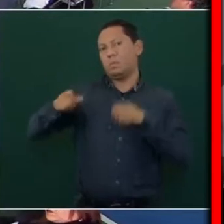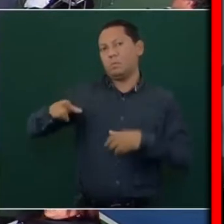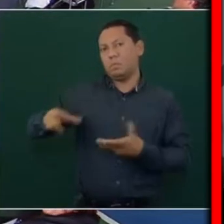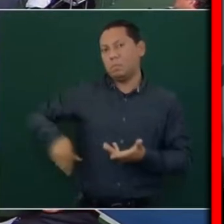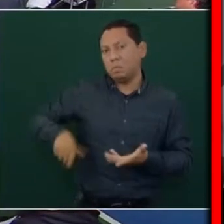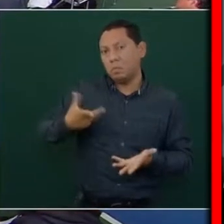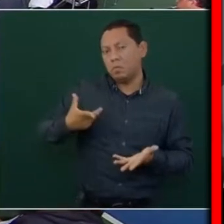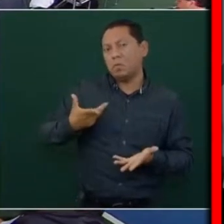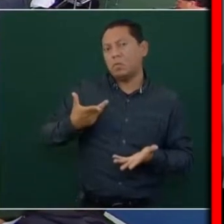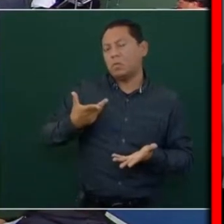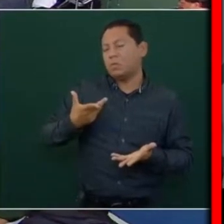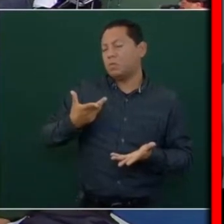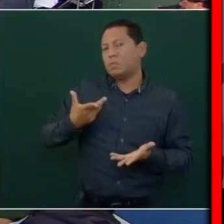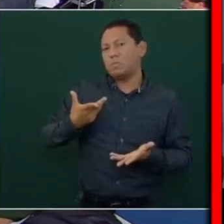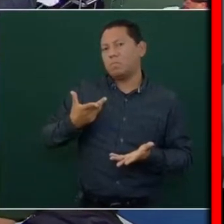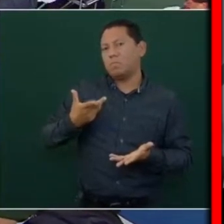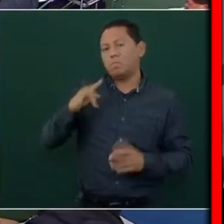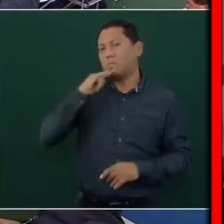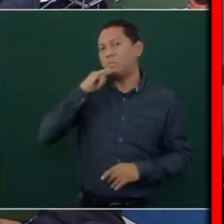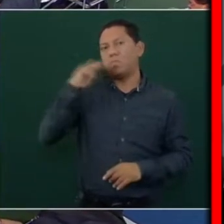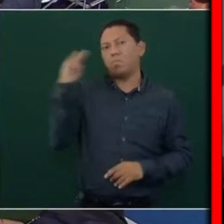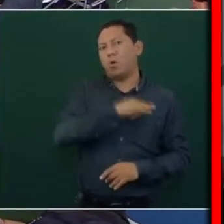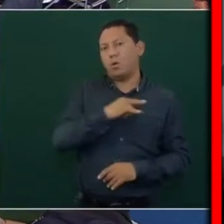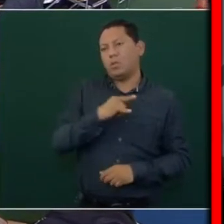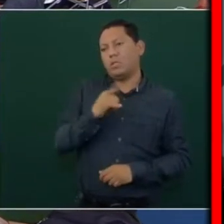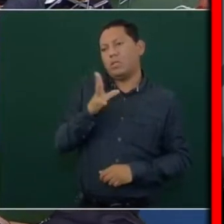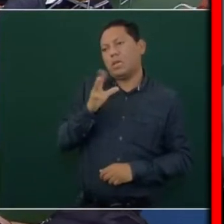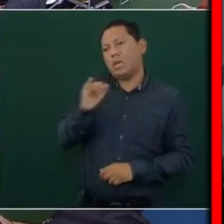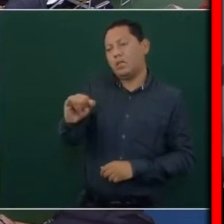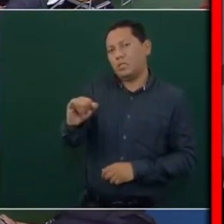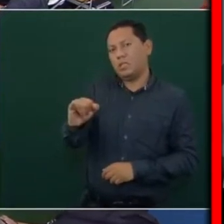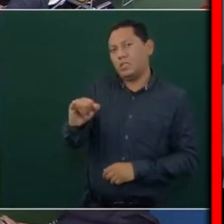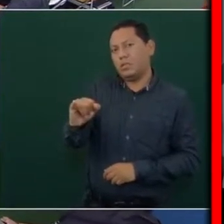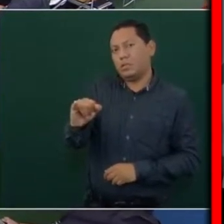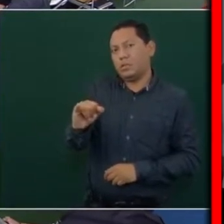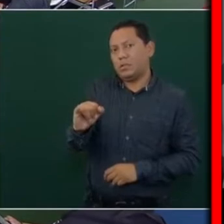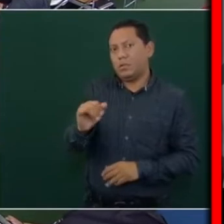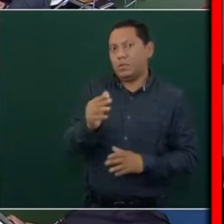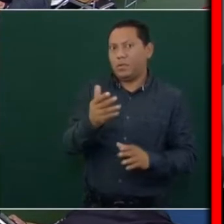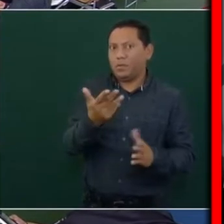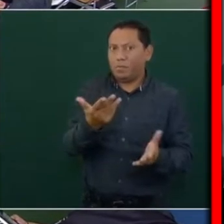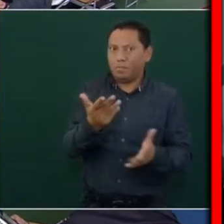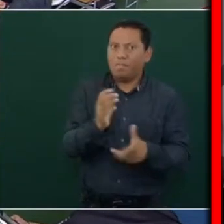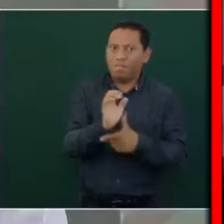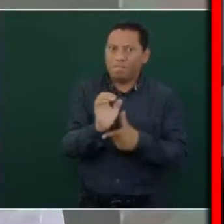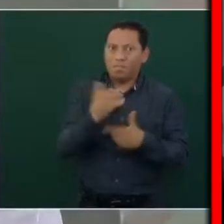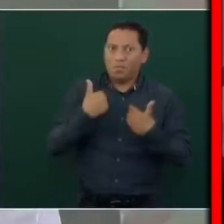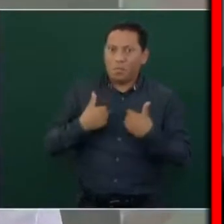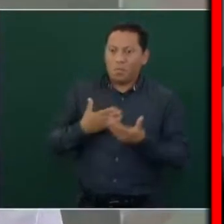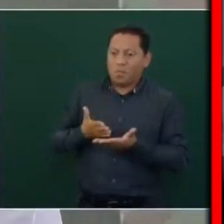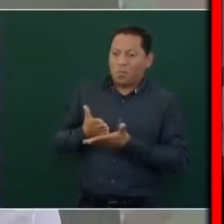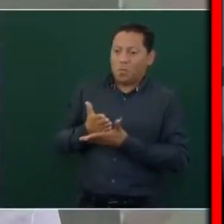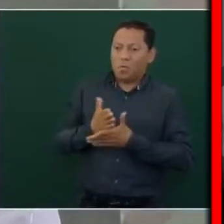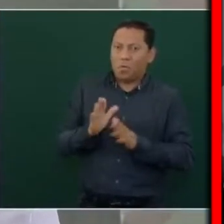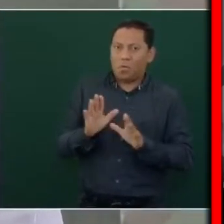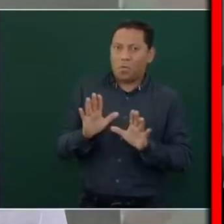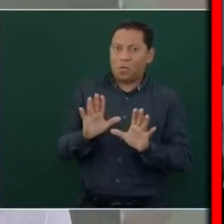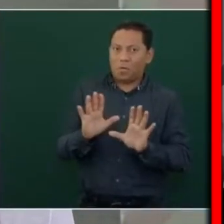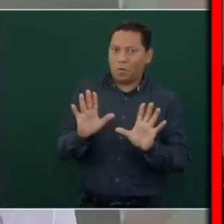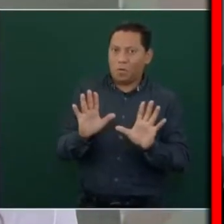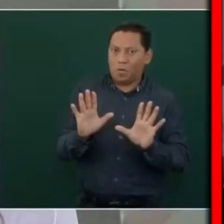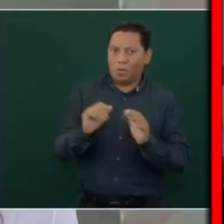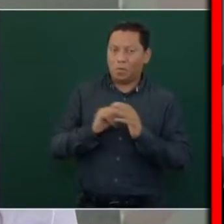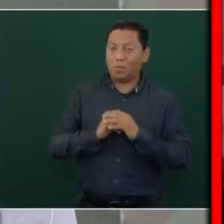Su verdadera doctrina es la hipocresía, dirían. Se trata de una dictadura.